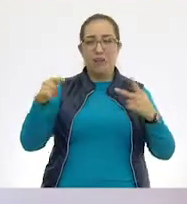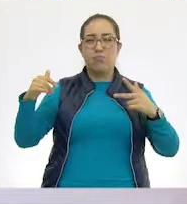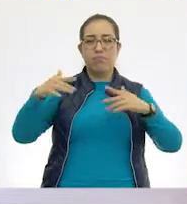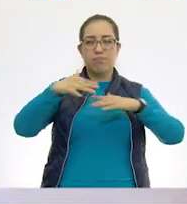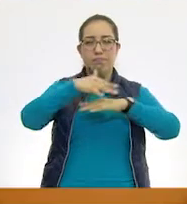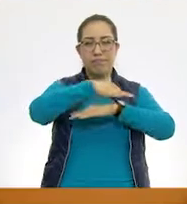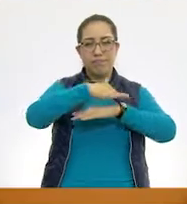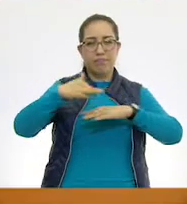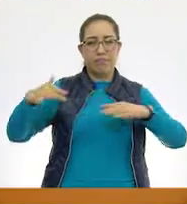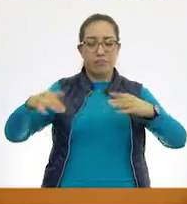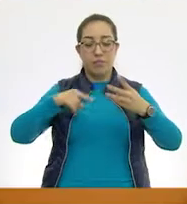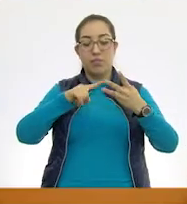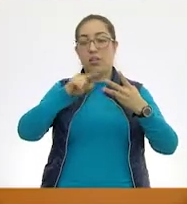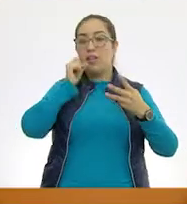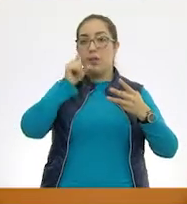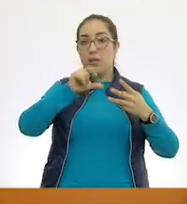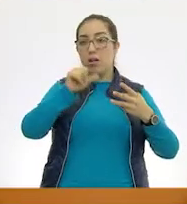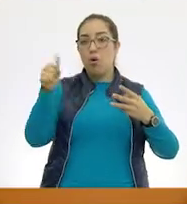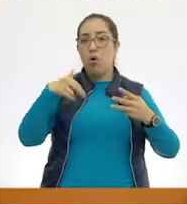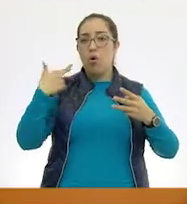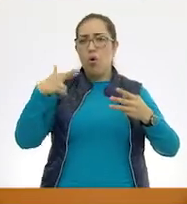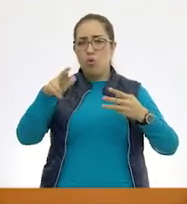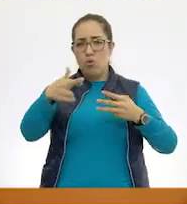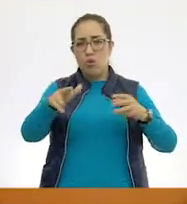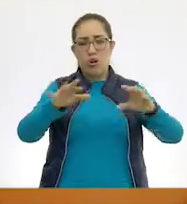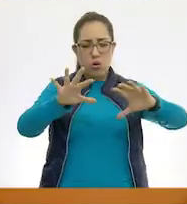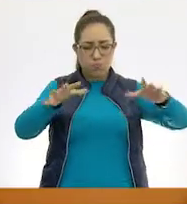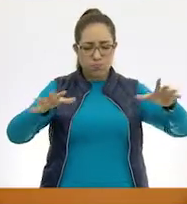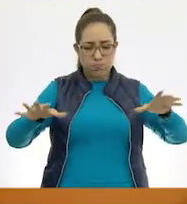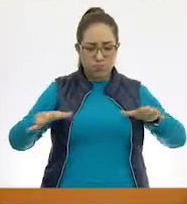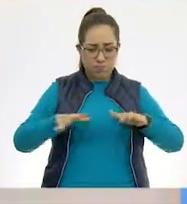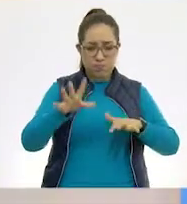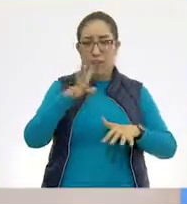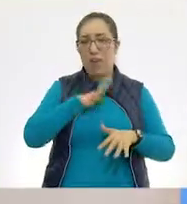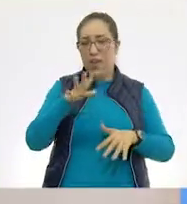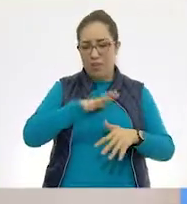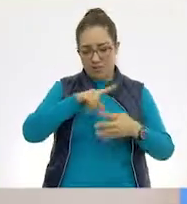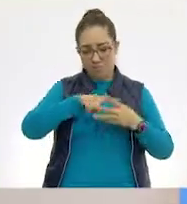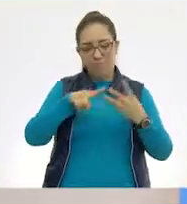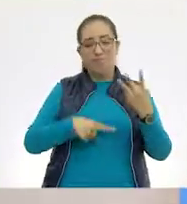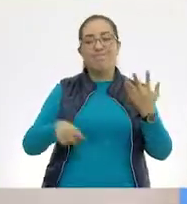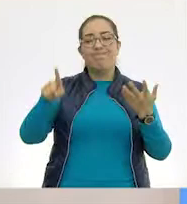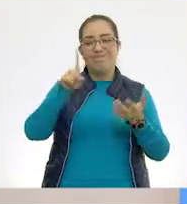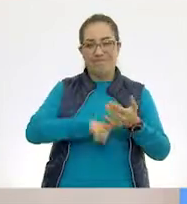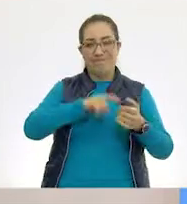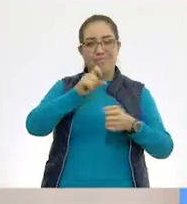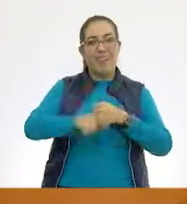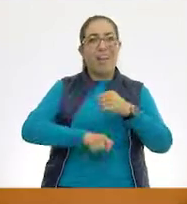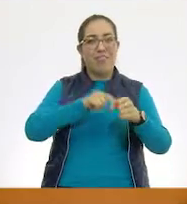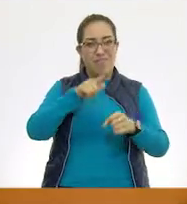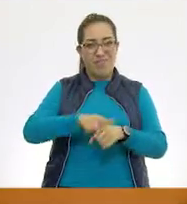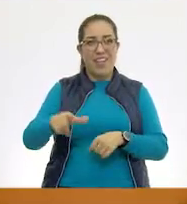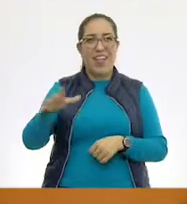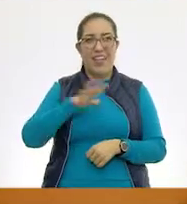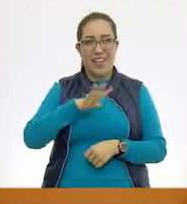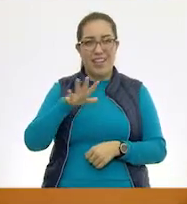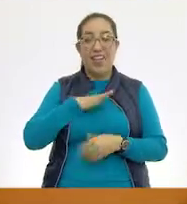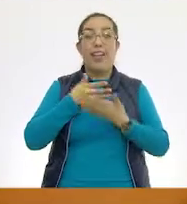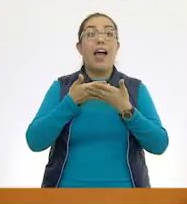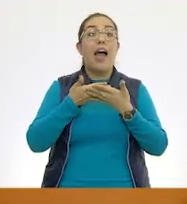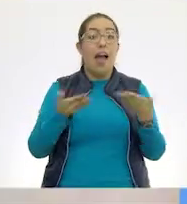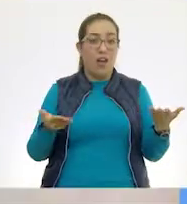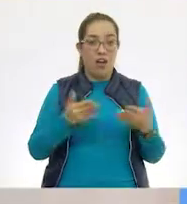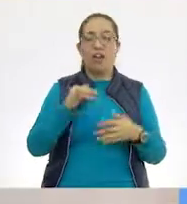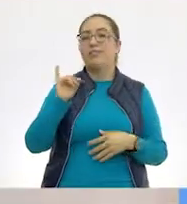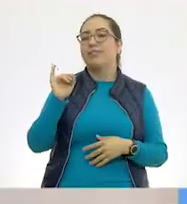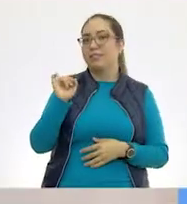un riachuelo que pueden ser ambientes donde estén estos animales de los que vamos a hablar el día de hoy. Perfecto. Ahora sí, vamos a